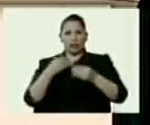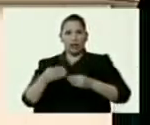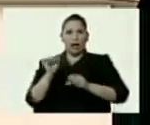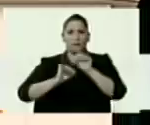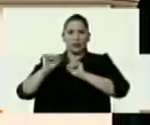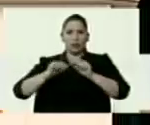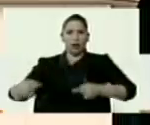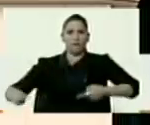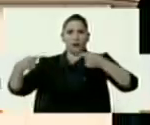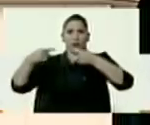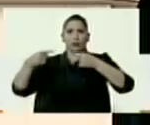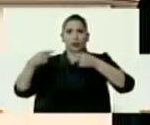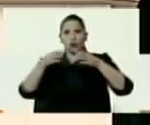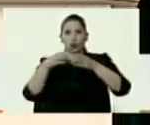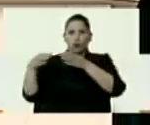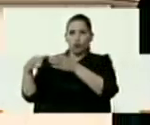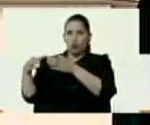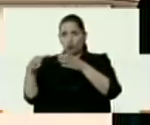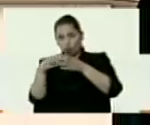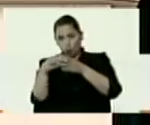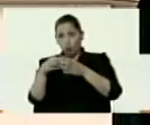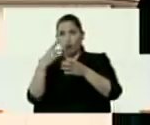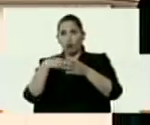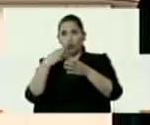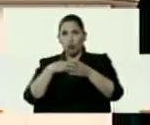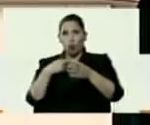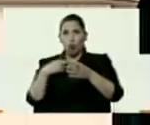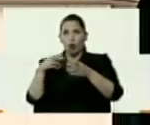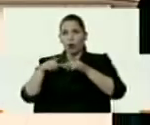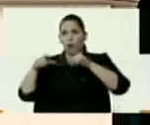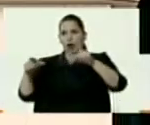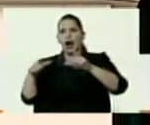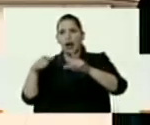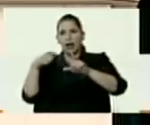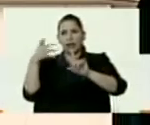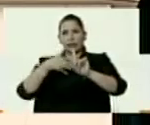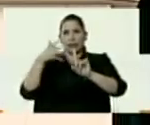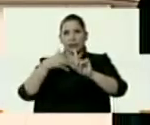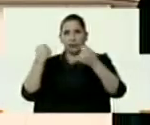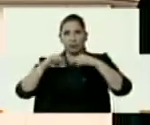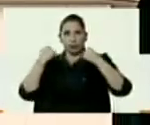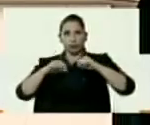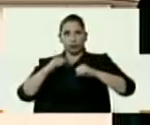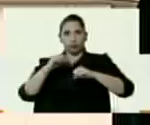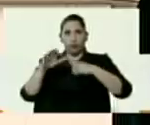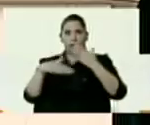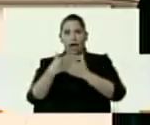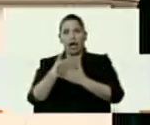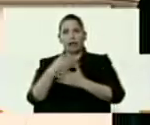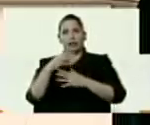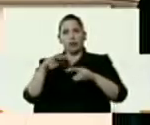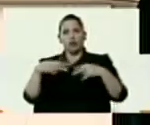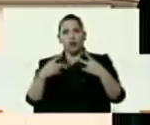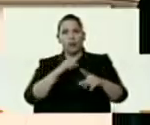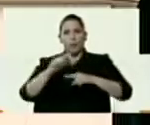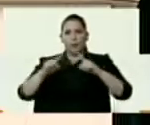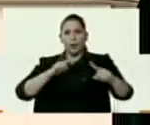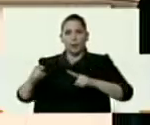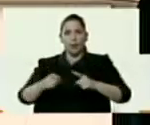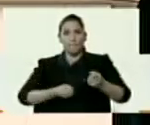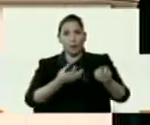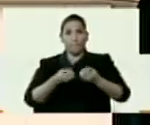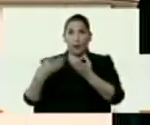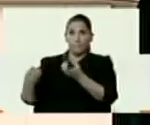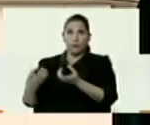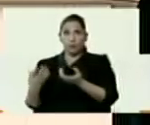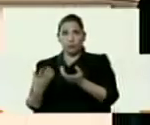con personal de los grupos rojos en las zonas de entrenamiento y abastecimiento desde tal fecha hasta nueva orden, brindar apoyo logístico y